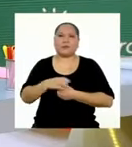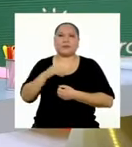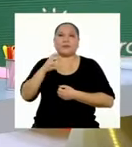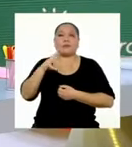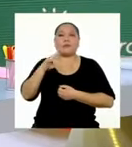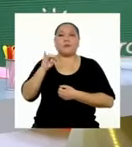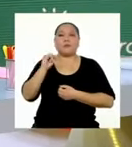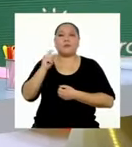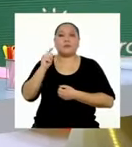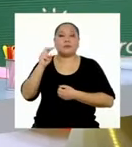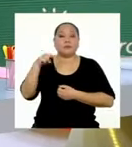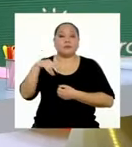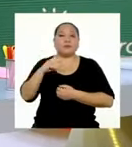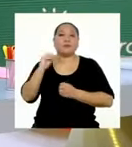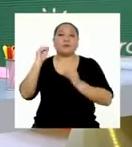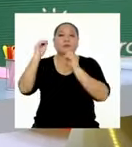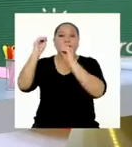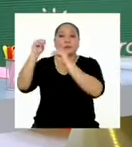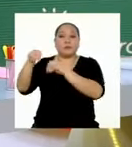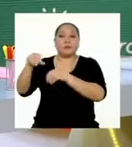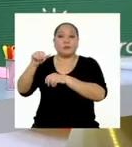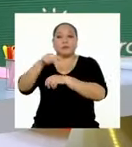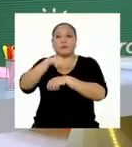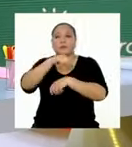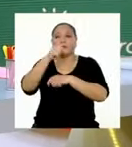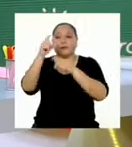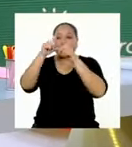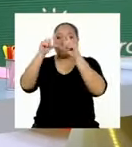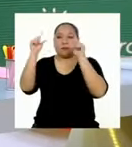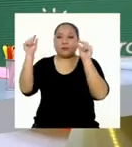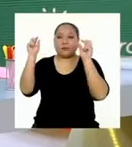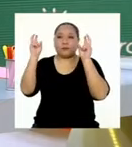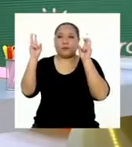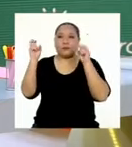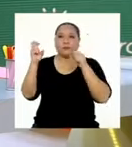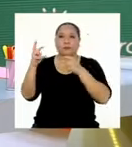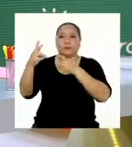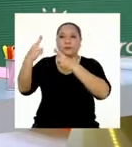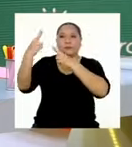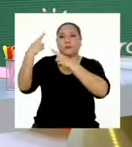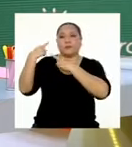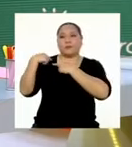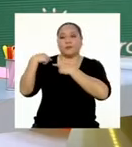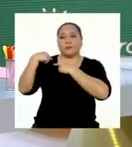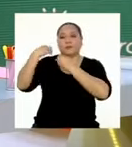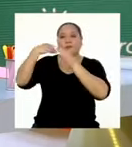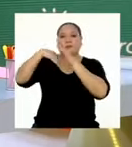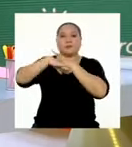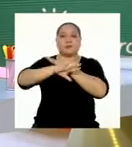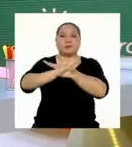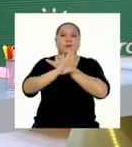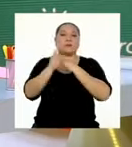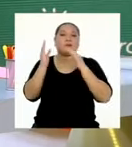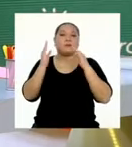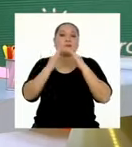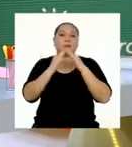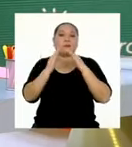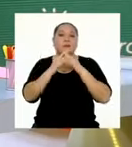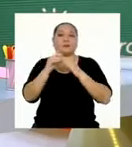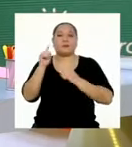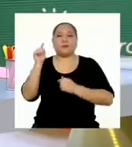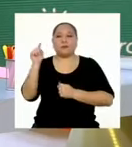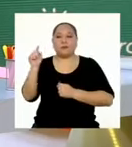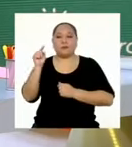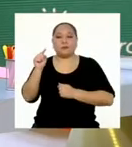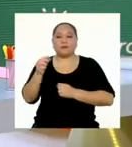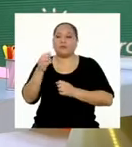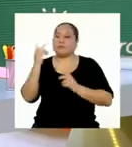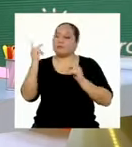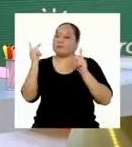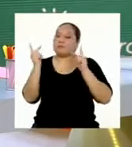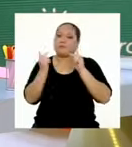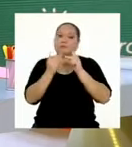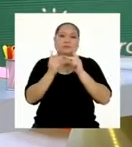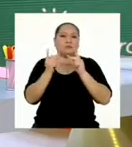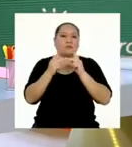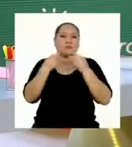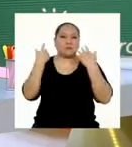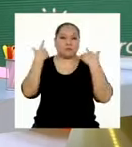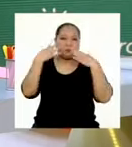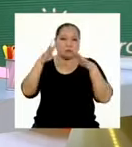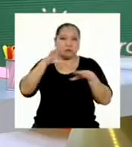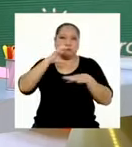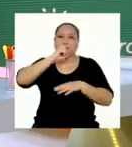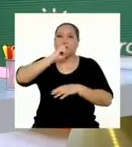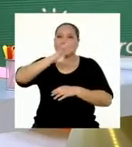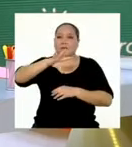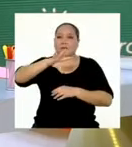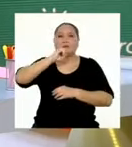Cristina ha puesto también otro apartado titulado Responsabilidades dentro de casa. Y esto está perfecto porque como ya